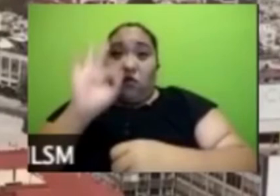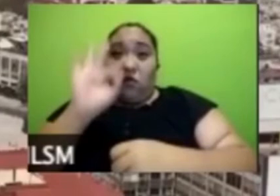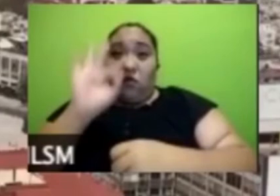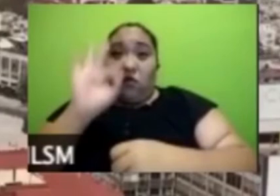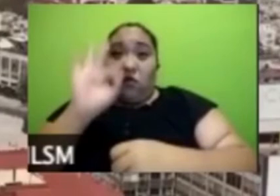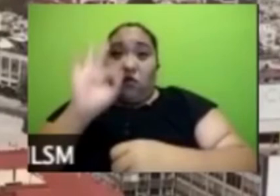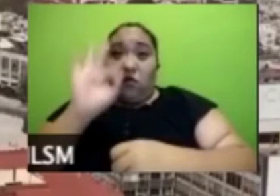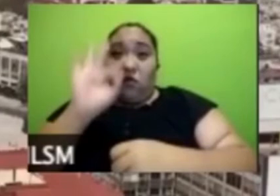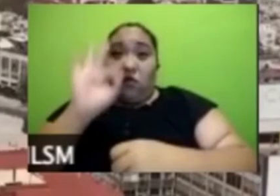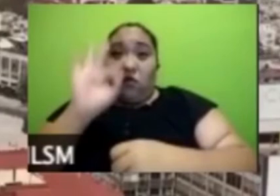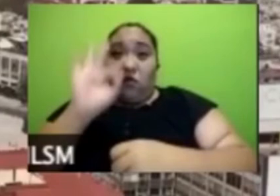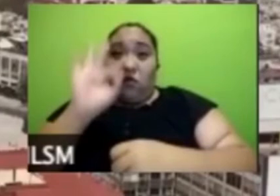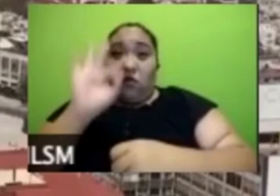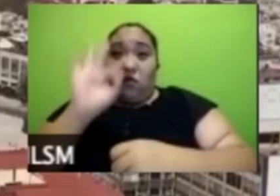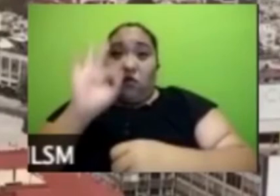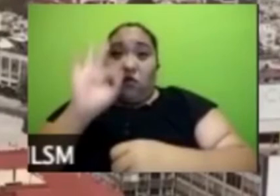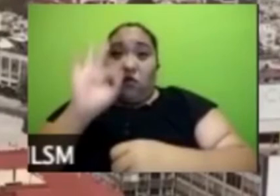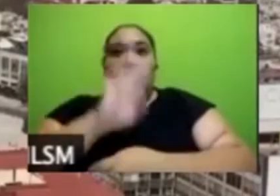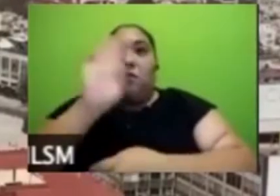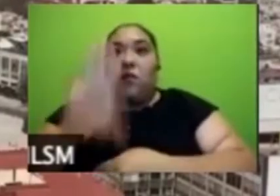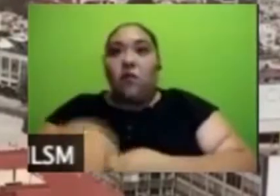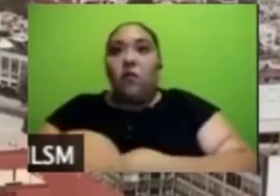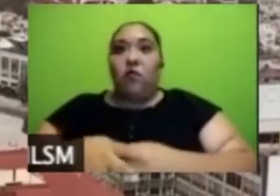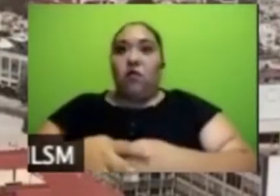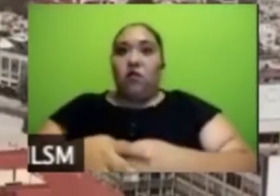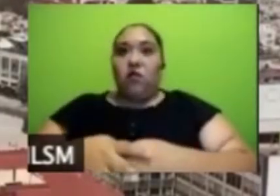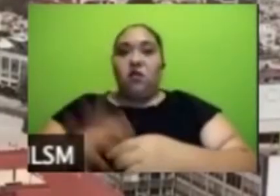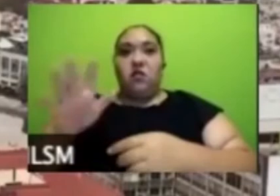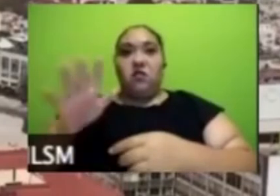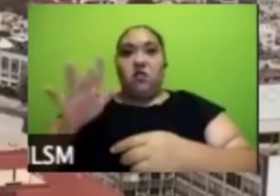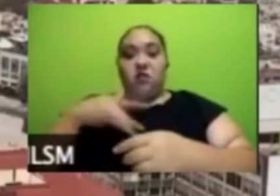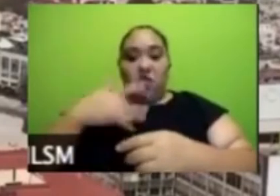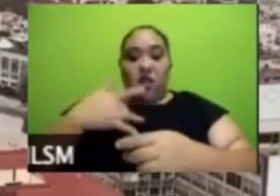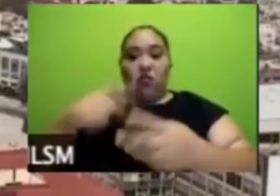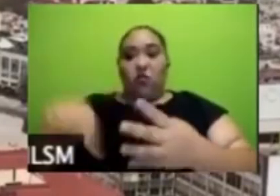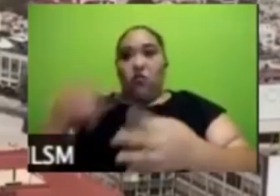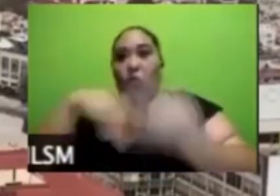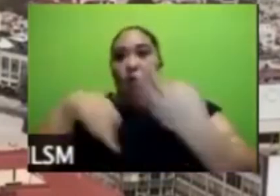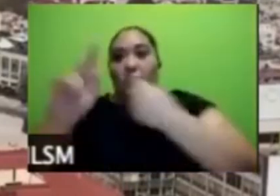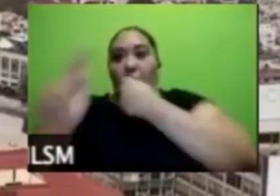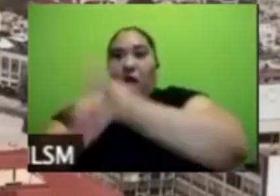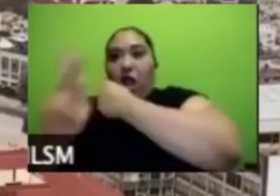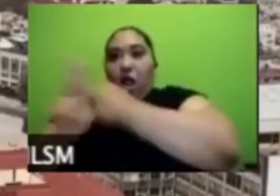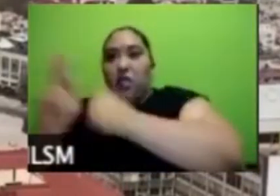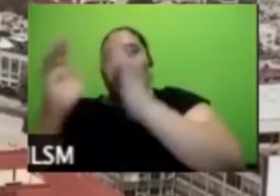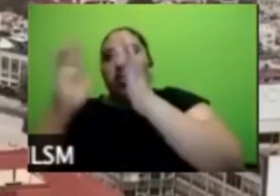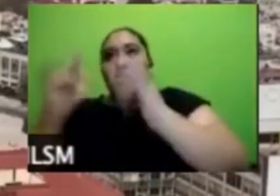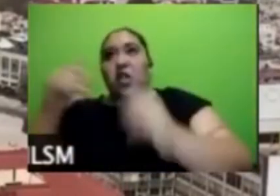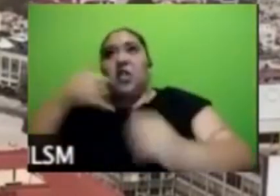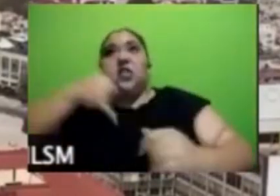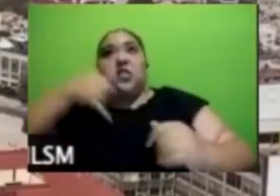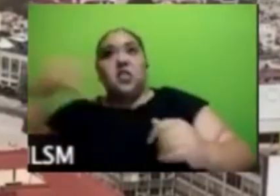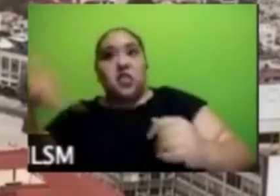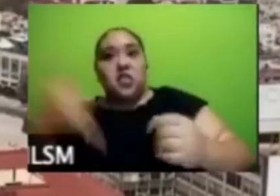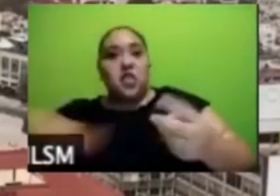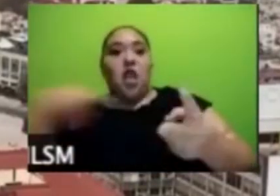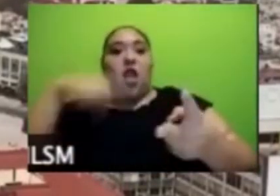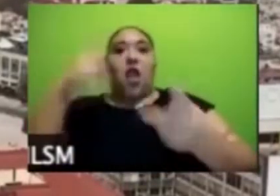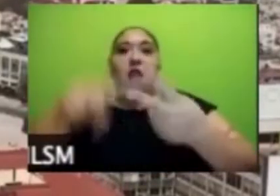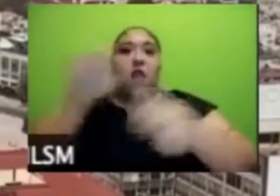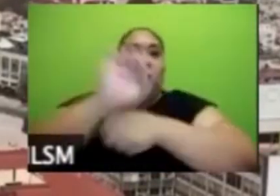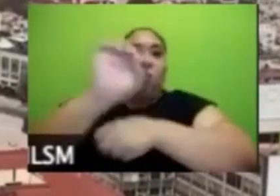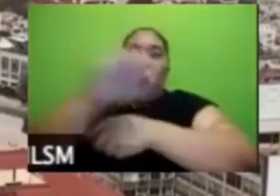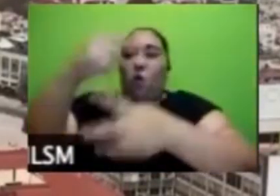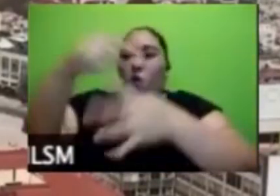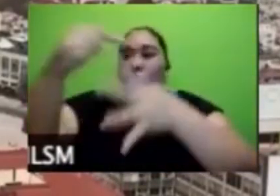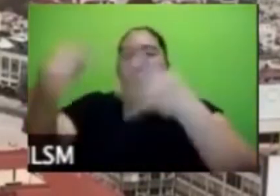Italia de España de esas de Ecuador de Guayaquil que si generaban un miedo a lo que pueda pasar si generaban